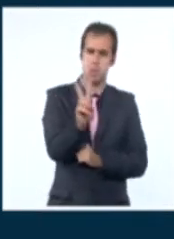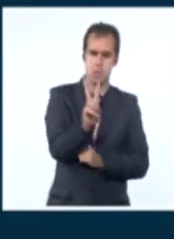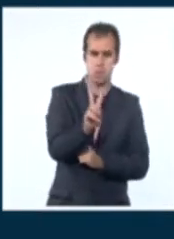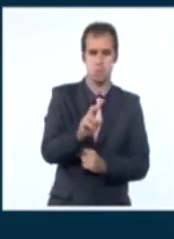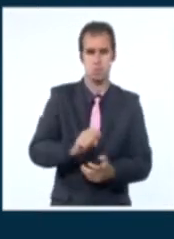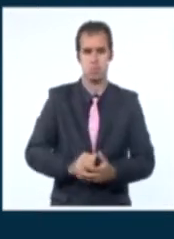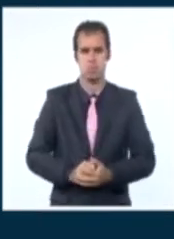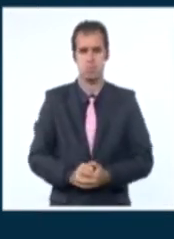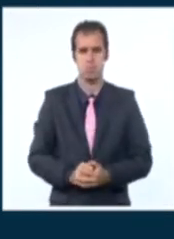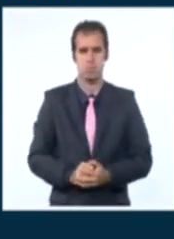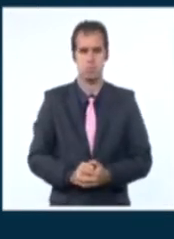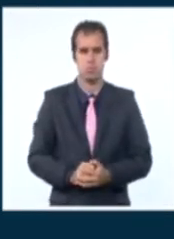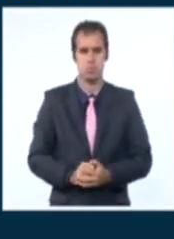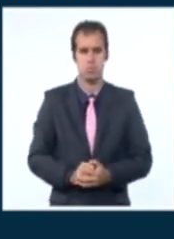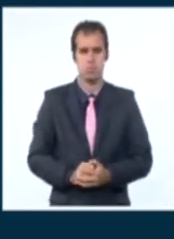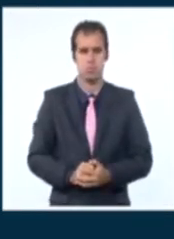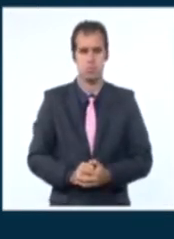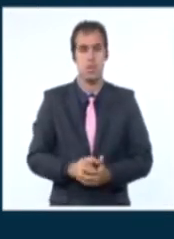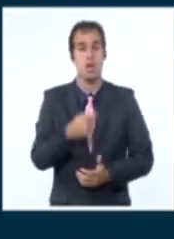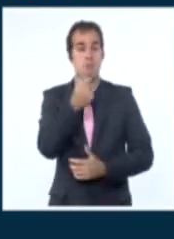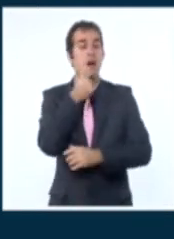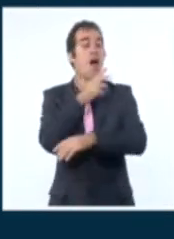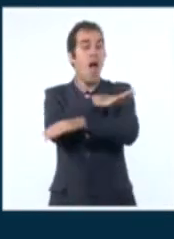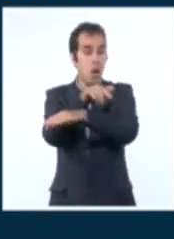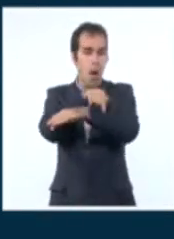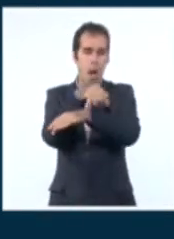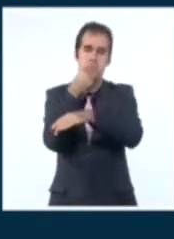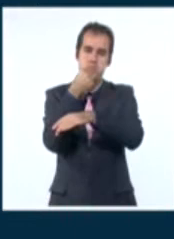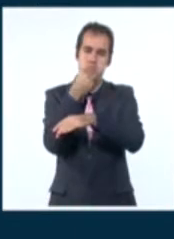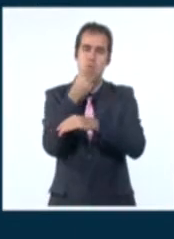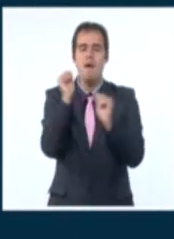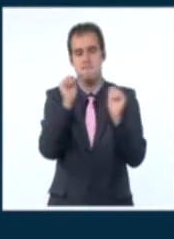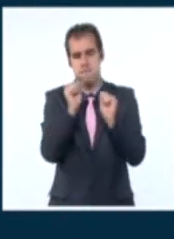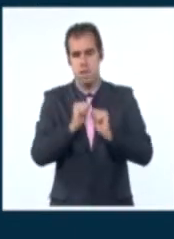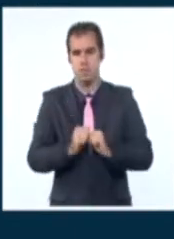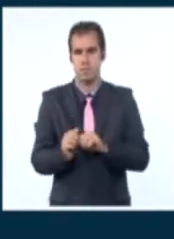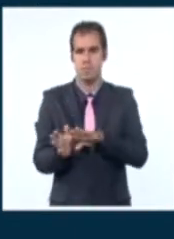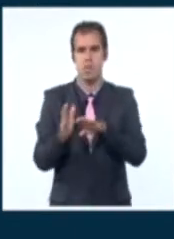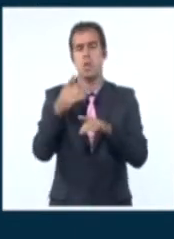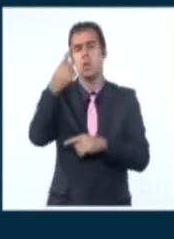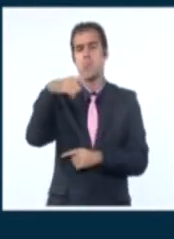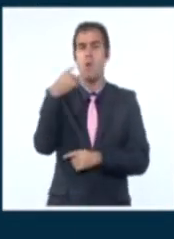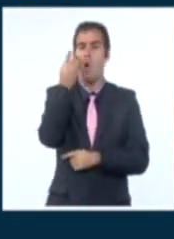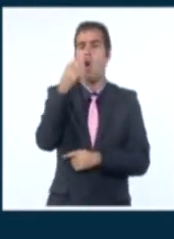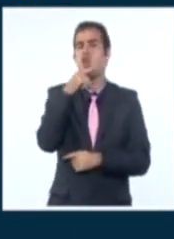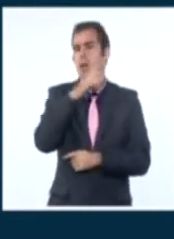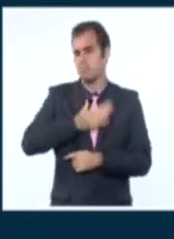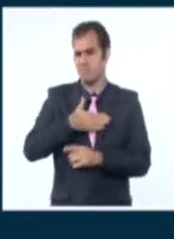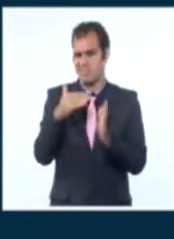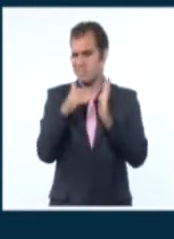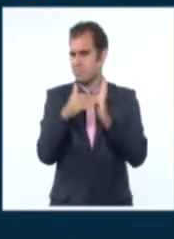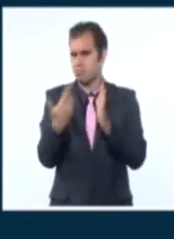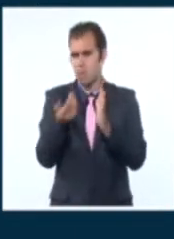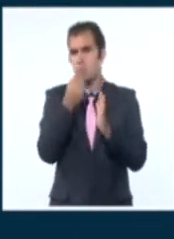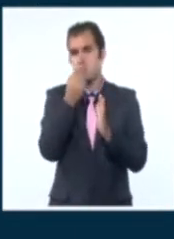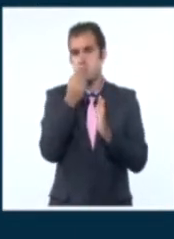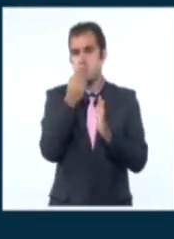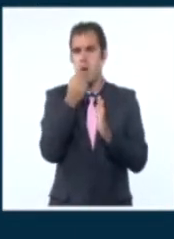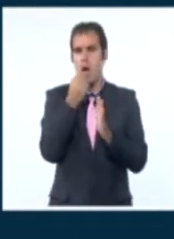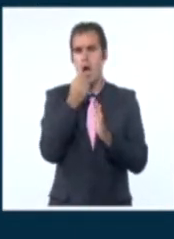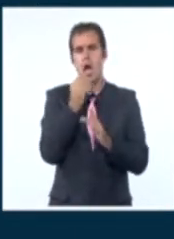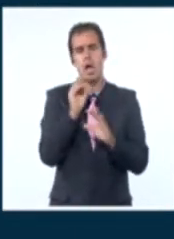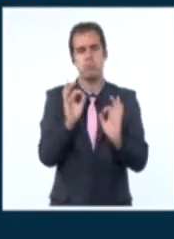superiores quizás en algunas zonas costeras. También las máximas durante la tarde, con poco cambio en la región oriental, aunque con una tendencia a la disminución también por los nublados y las lluvias.